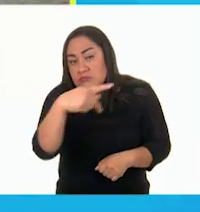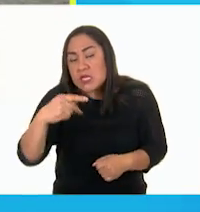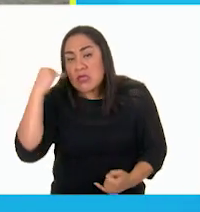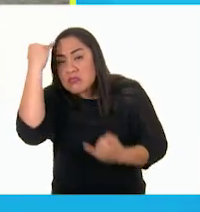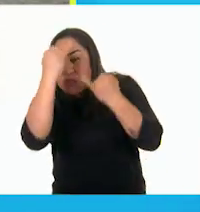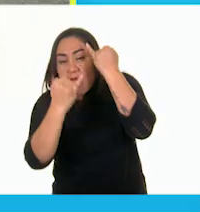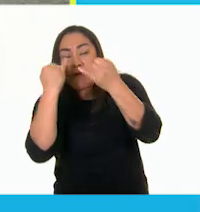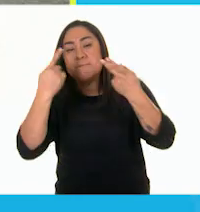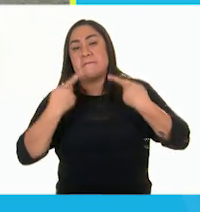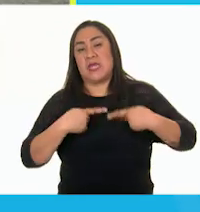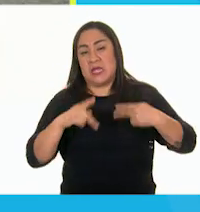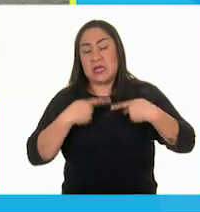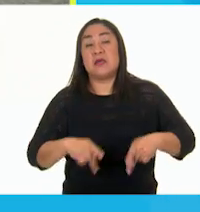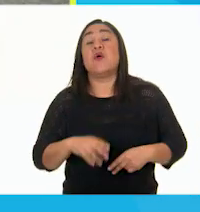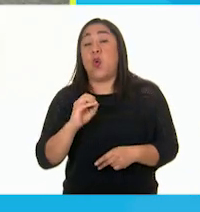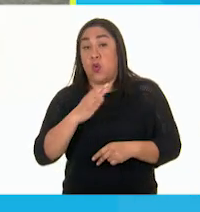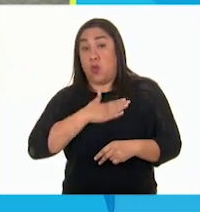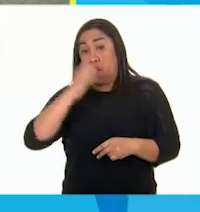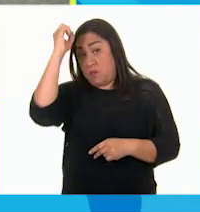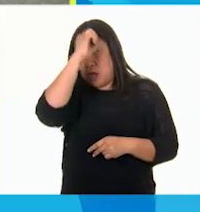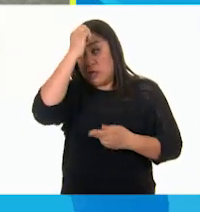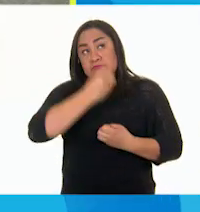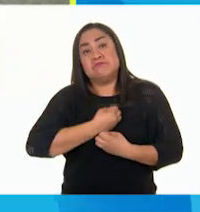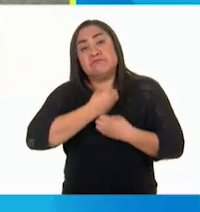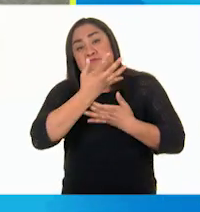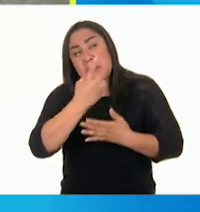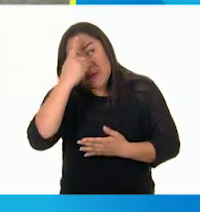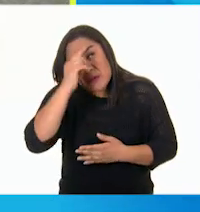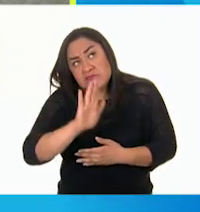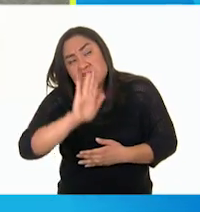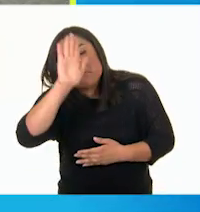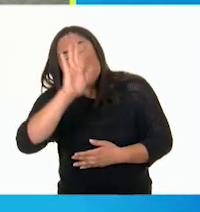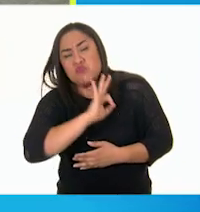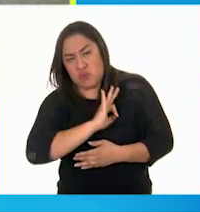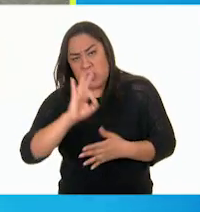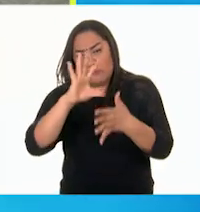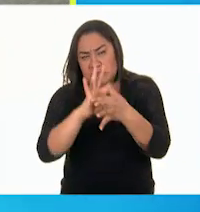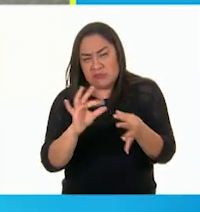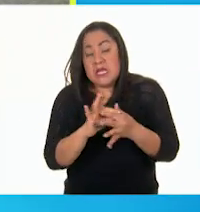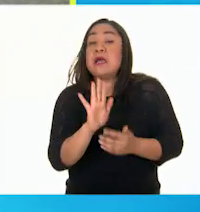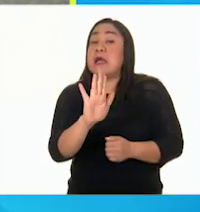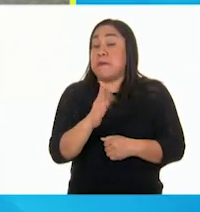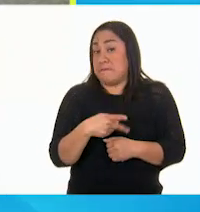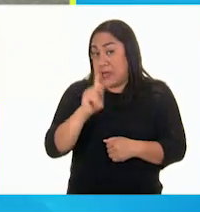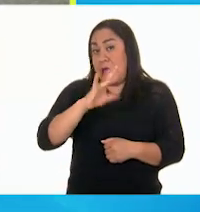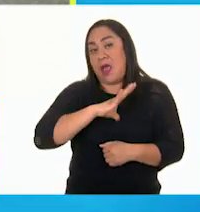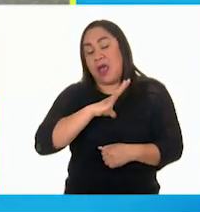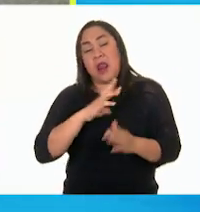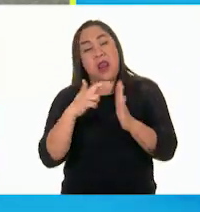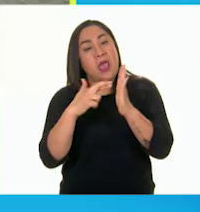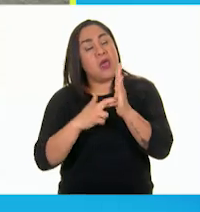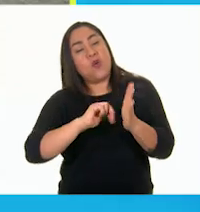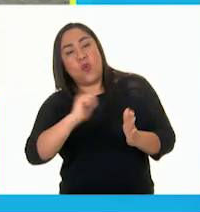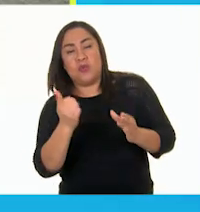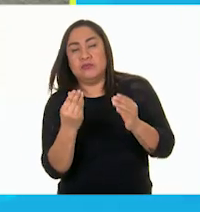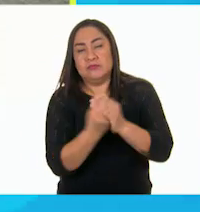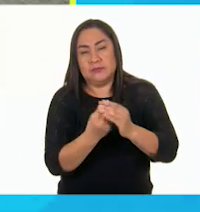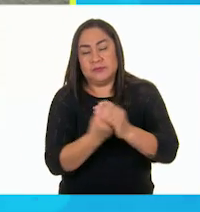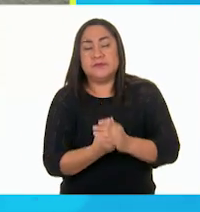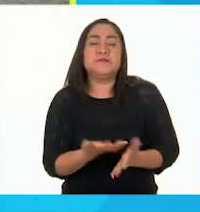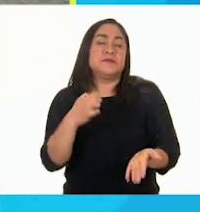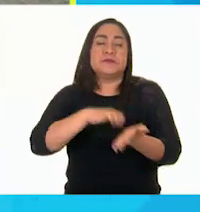Y expresar nuestras opiniones para que sean tomadas en cuenta. Pero, también hay otro tipo de reglas. Por ejemplo,